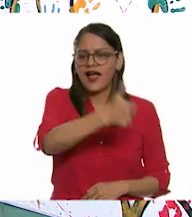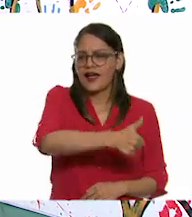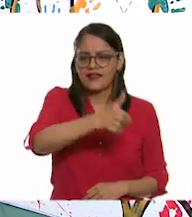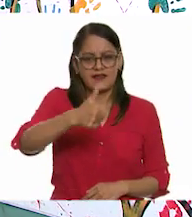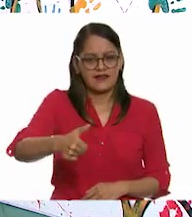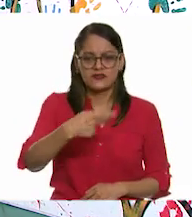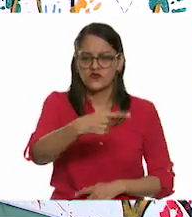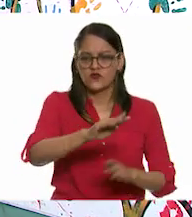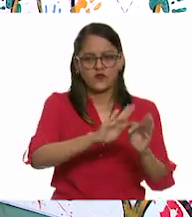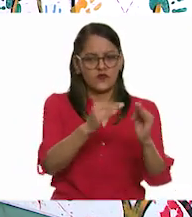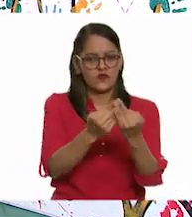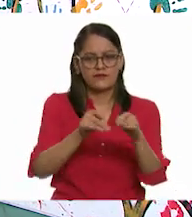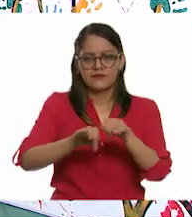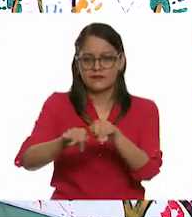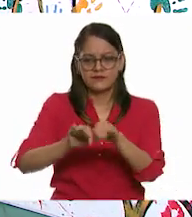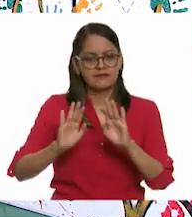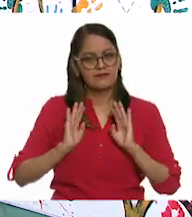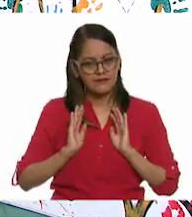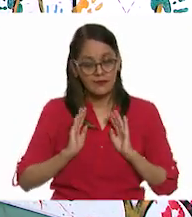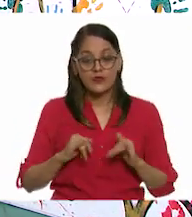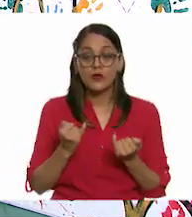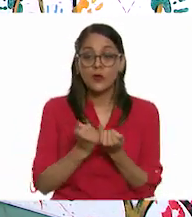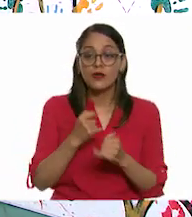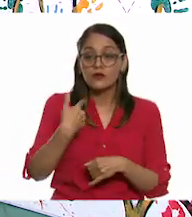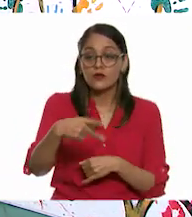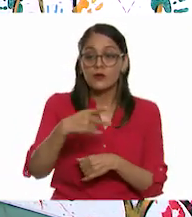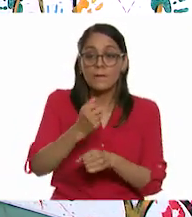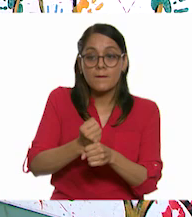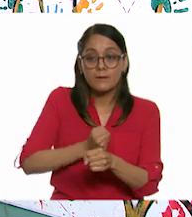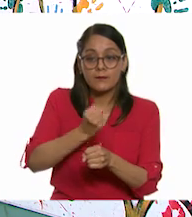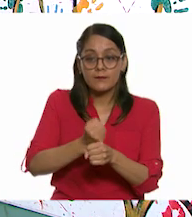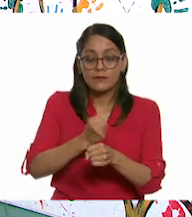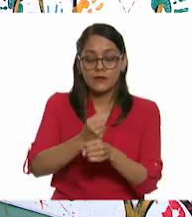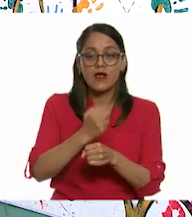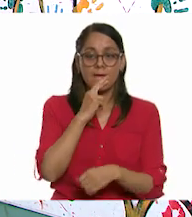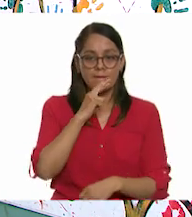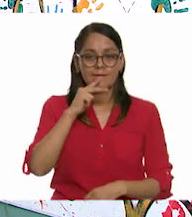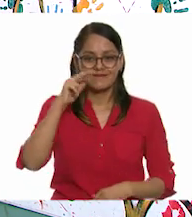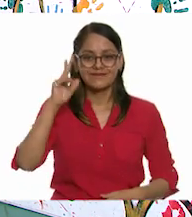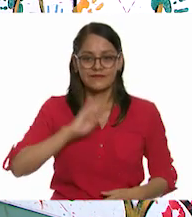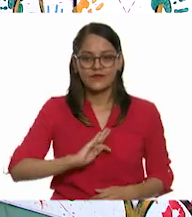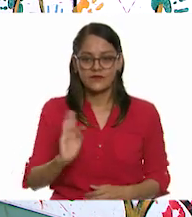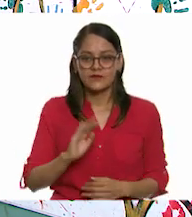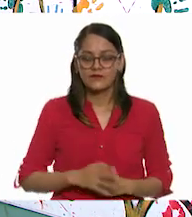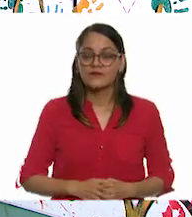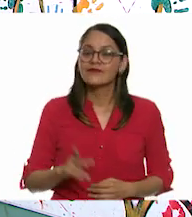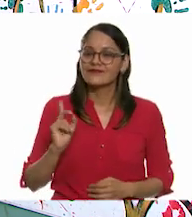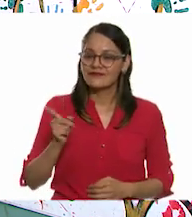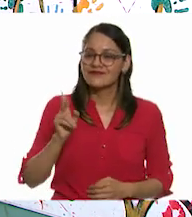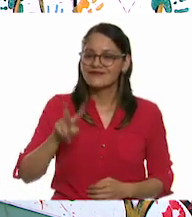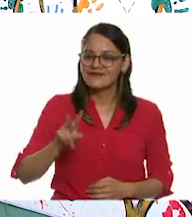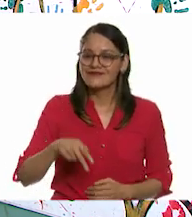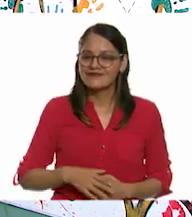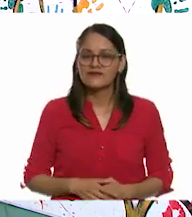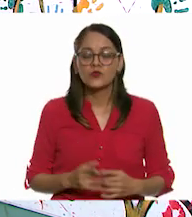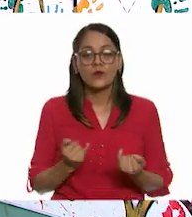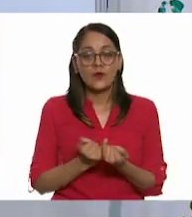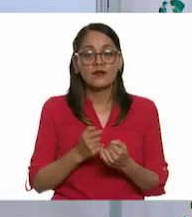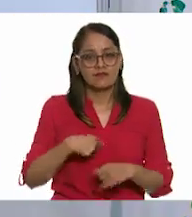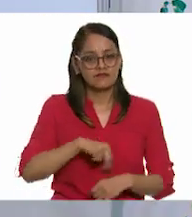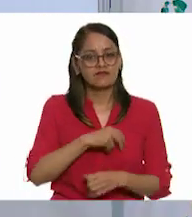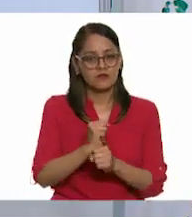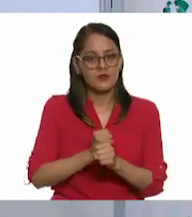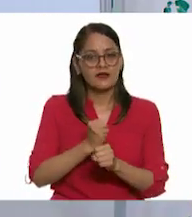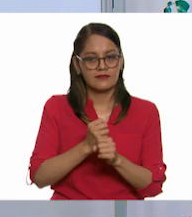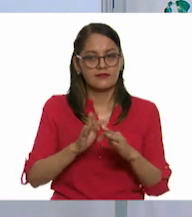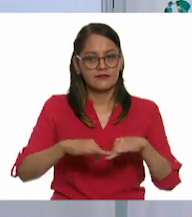cada una y de cada uno. Y con la práctica recuerden que podrán ir mejorando siempre, ¿verdad? Exacto. Algo importante es la práctica.